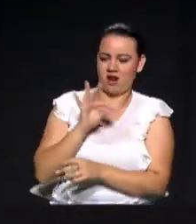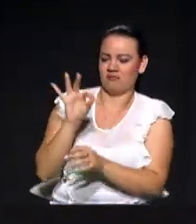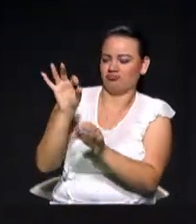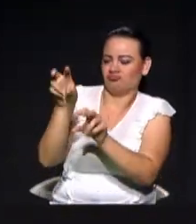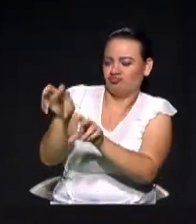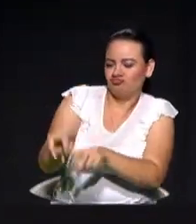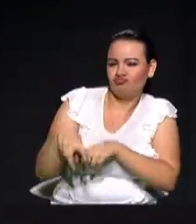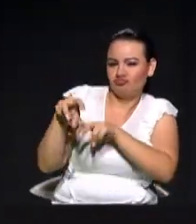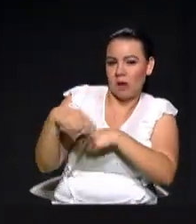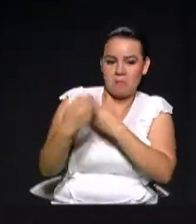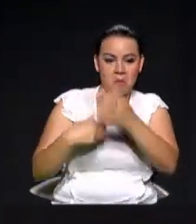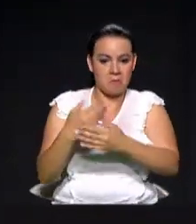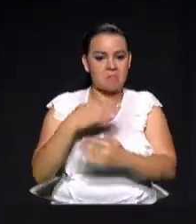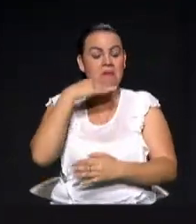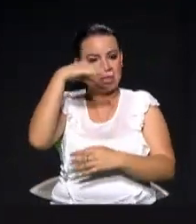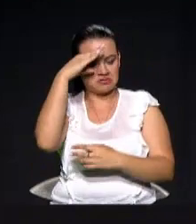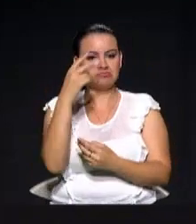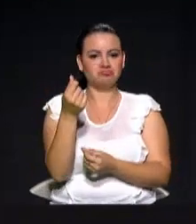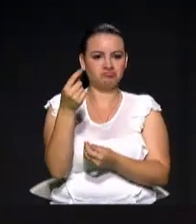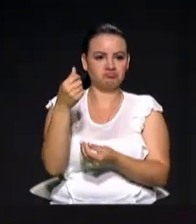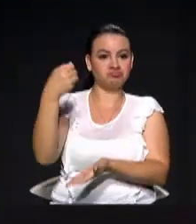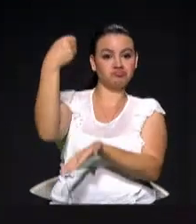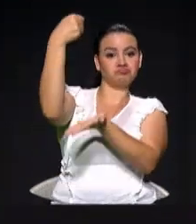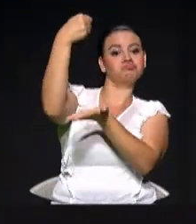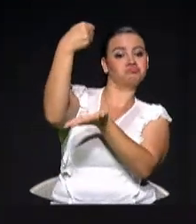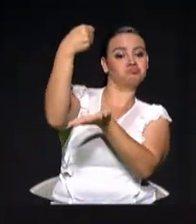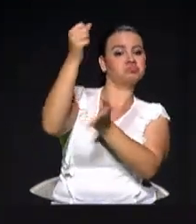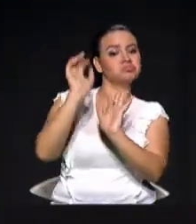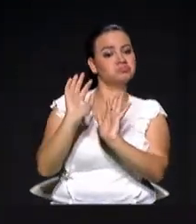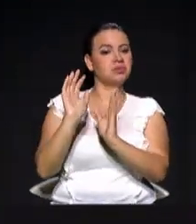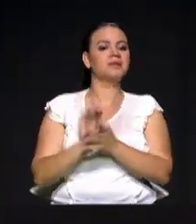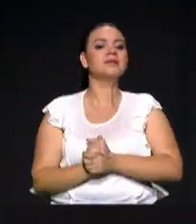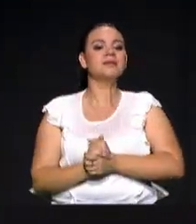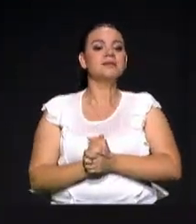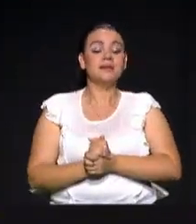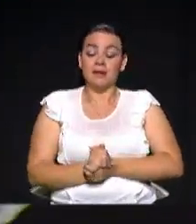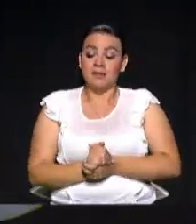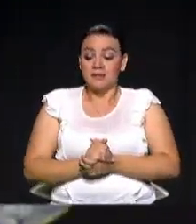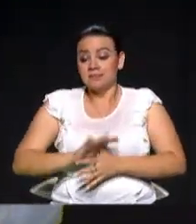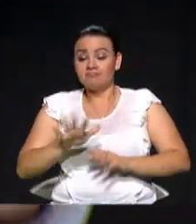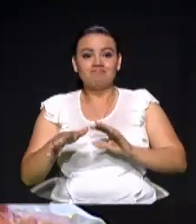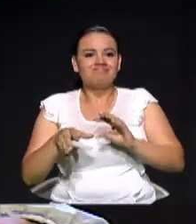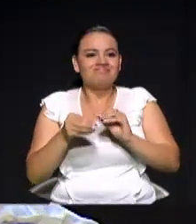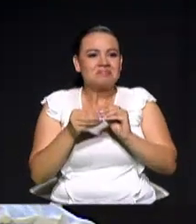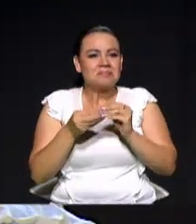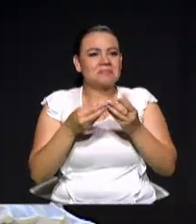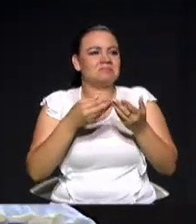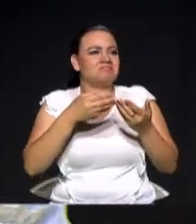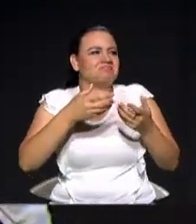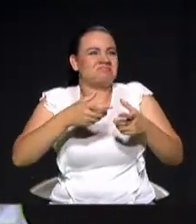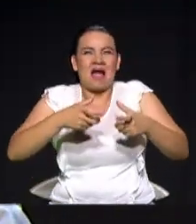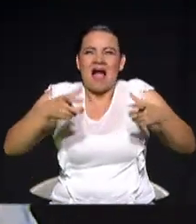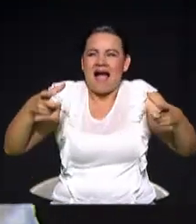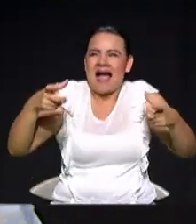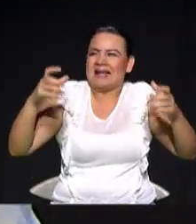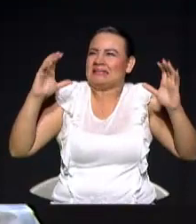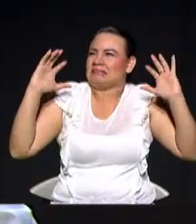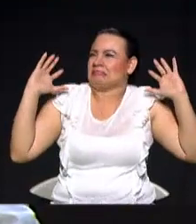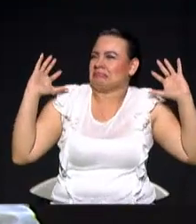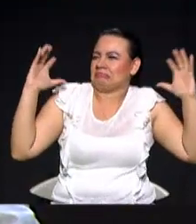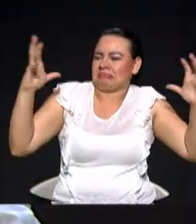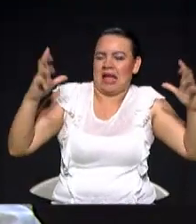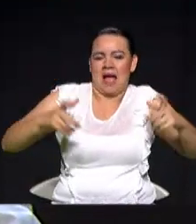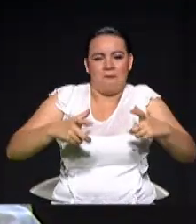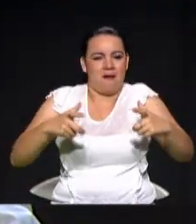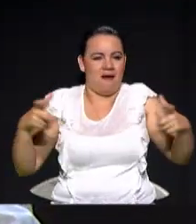económica. Además, la Medellín transformadora de los eventos grandes. Vamos a hacer los eventos más